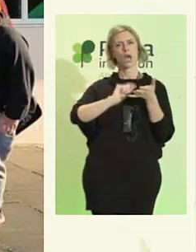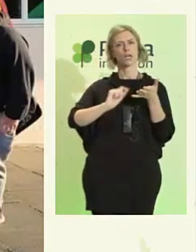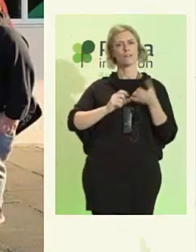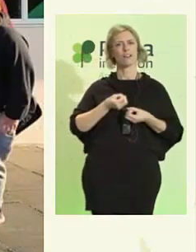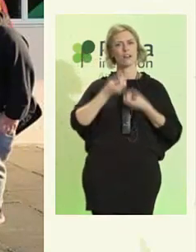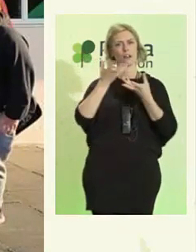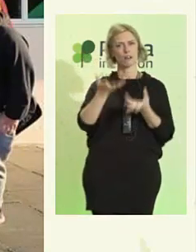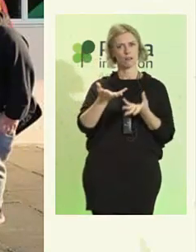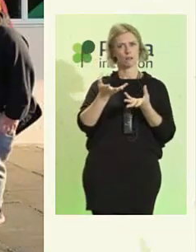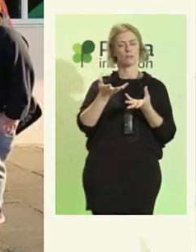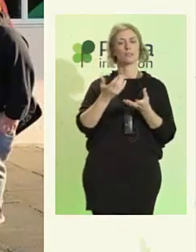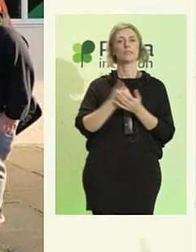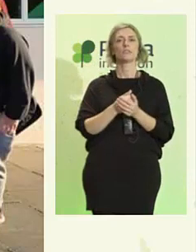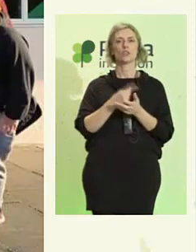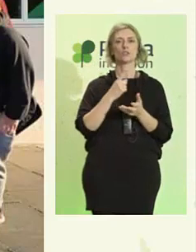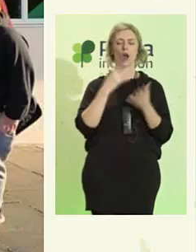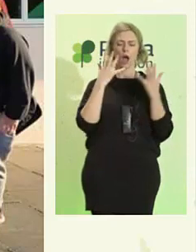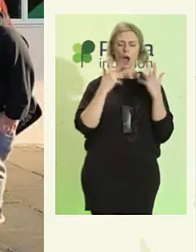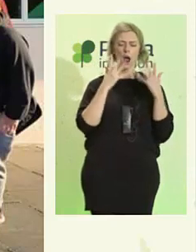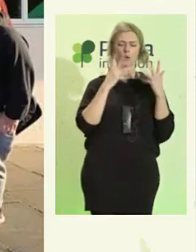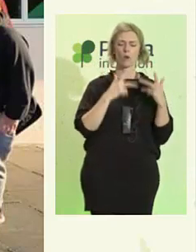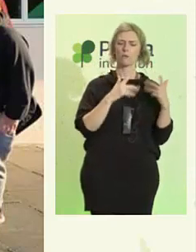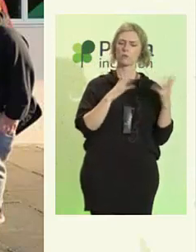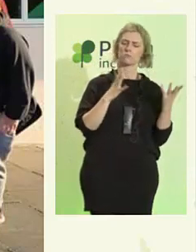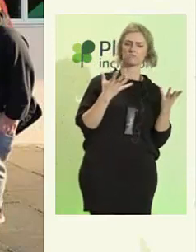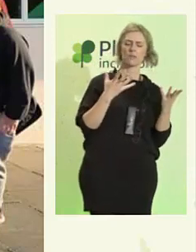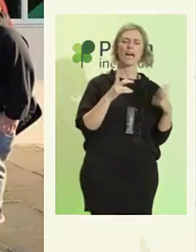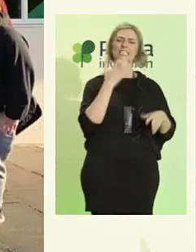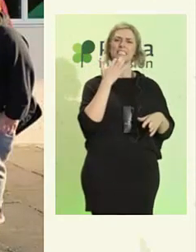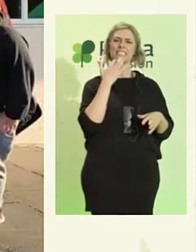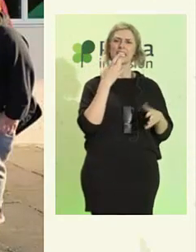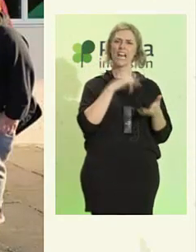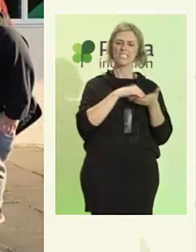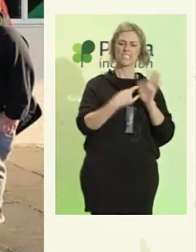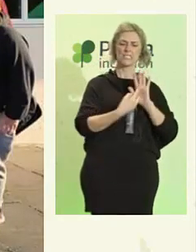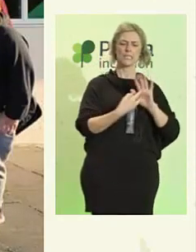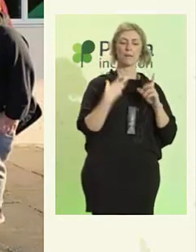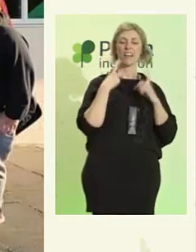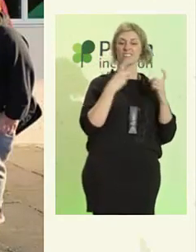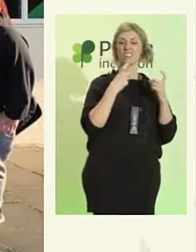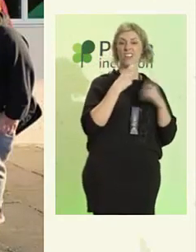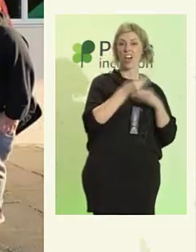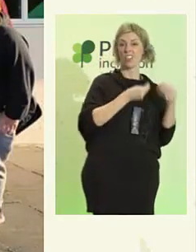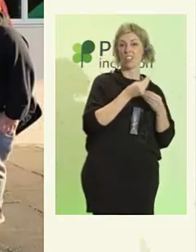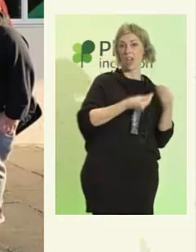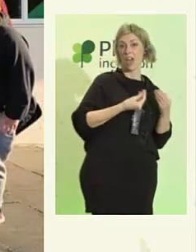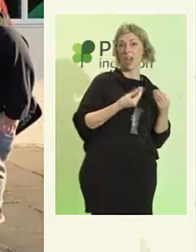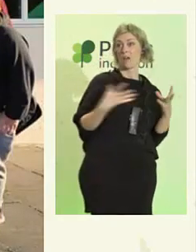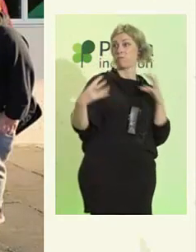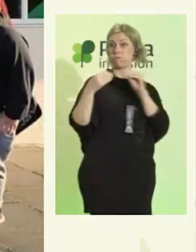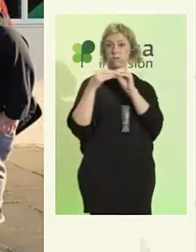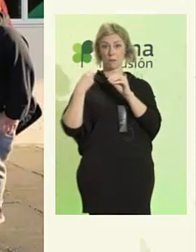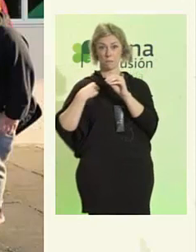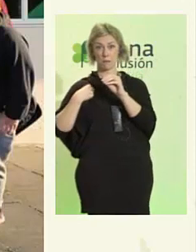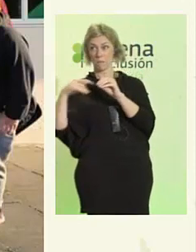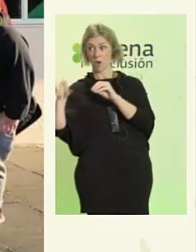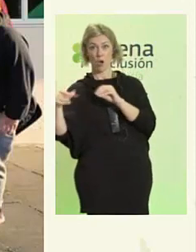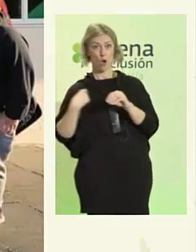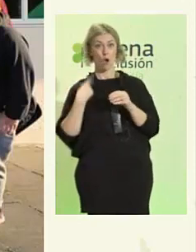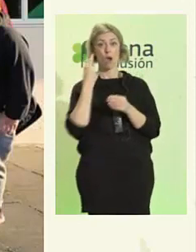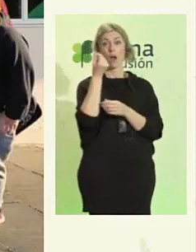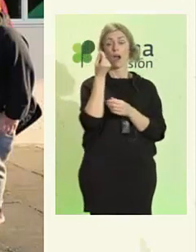el sistema intentara hacer lo que ellos están haciendo, costaría unos tres millones de libras.